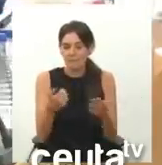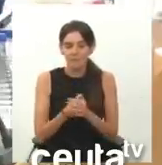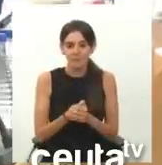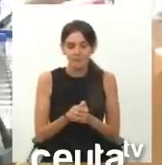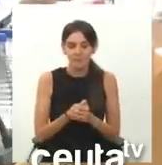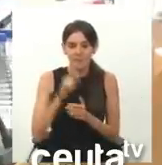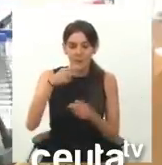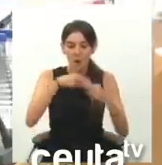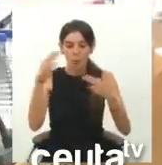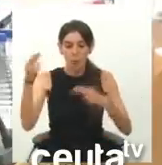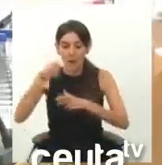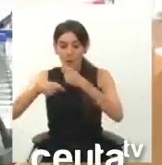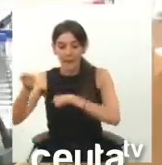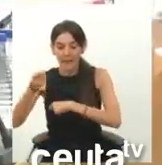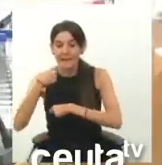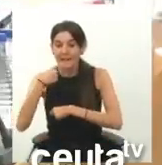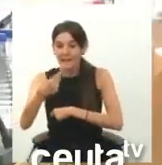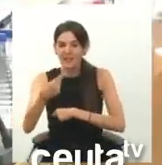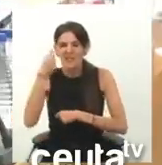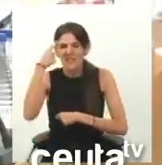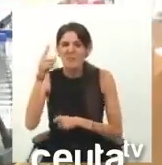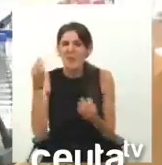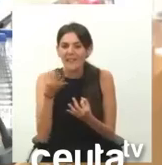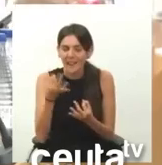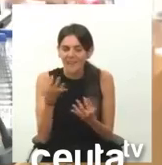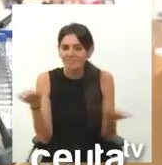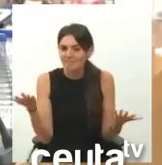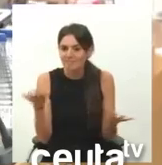De la aduana comercial que ustedes anunciaron, ¿qué sabemos, señor Gutiérrez?